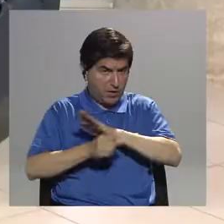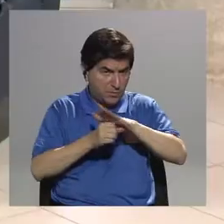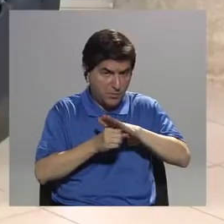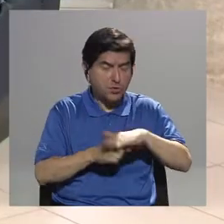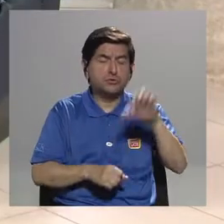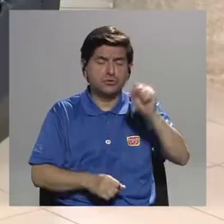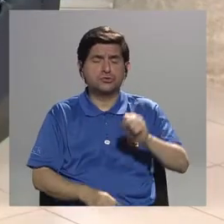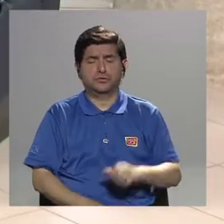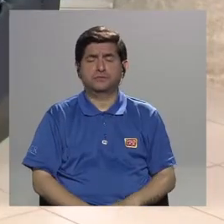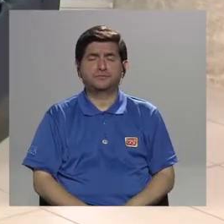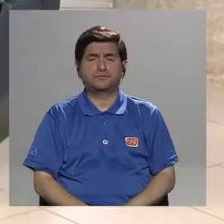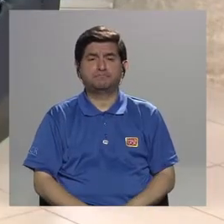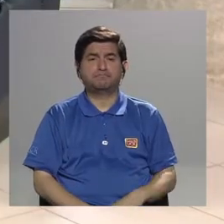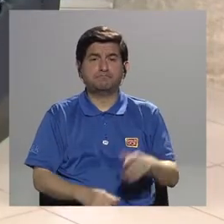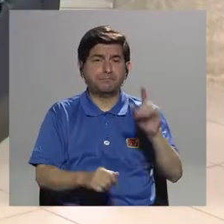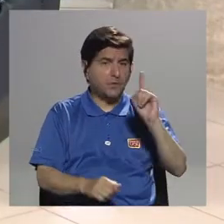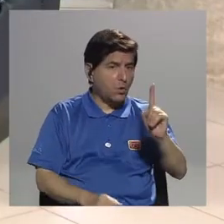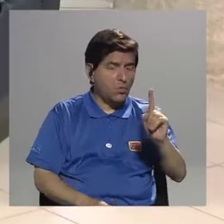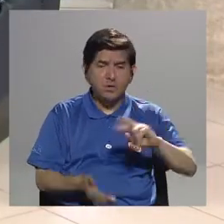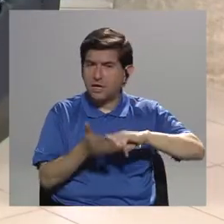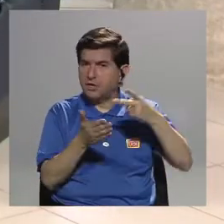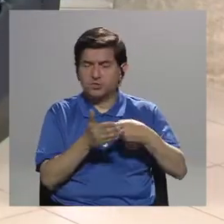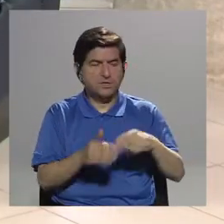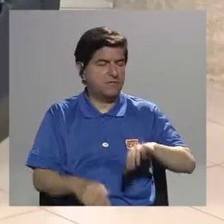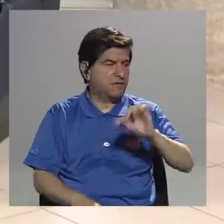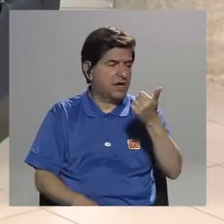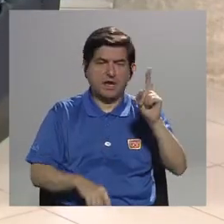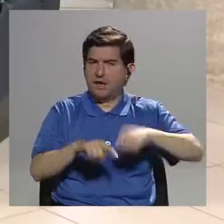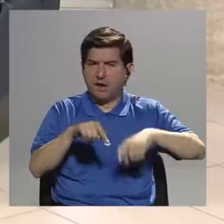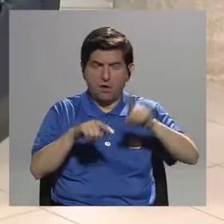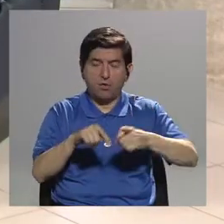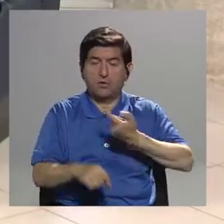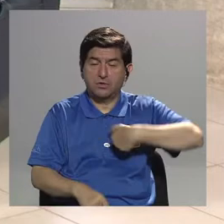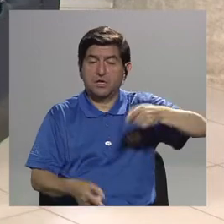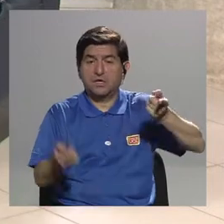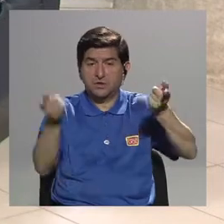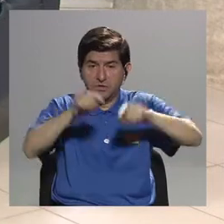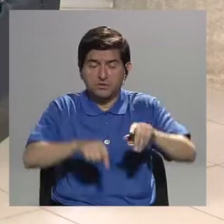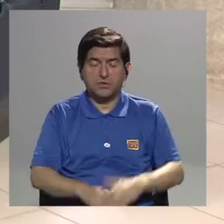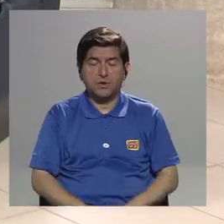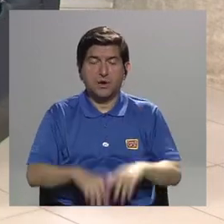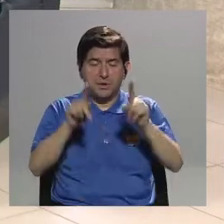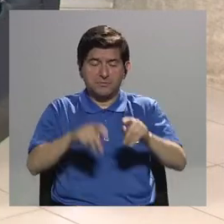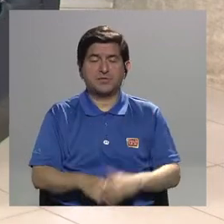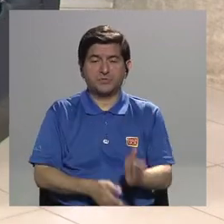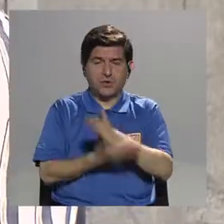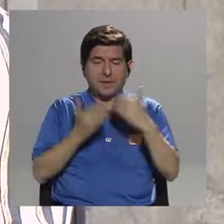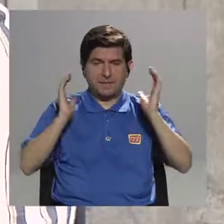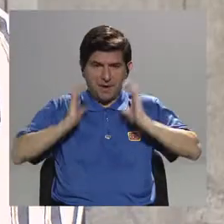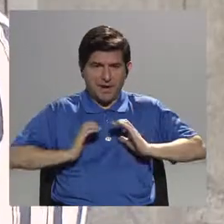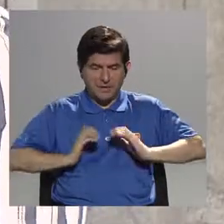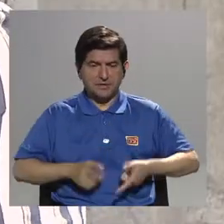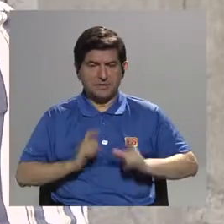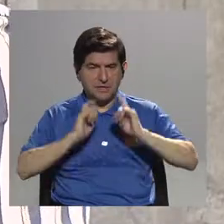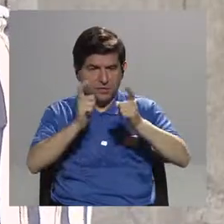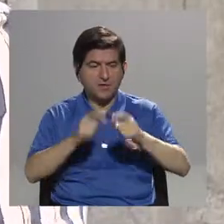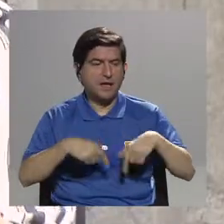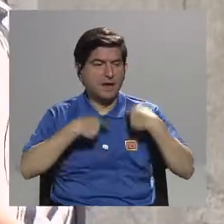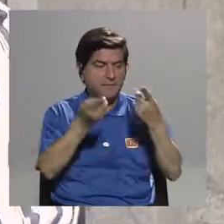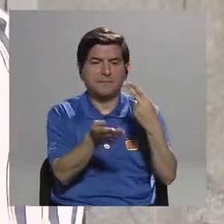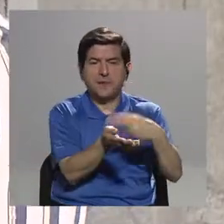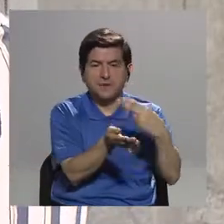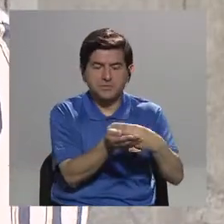de las dos. Una no excluye a la otra. En nuestro caso, si es donante de órganos, puede ir, llega al hospital,